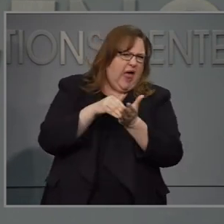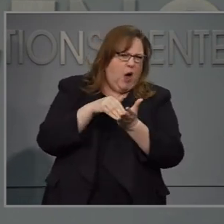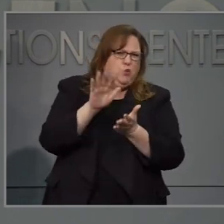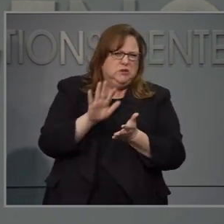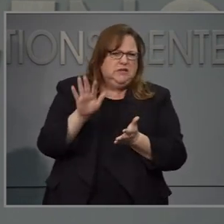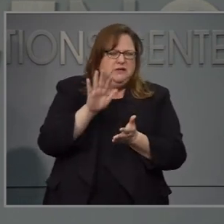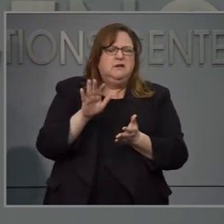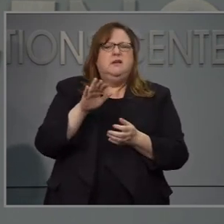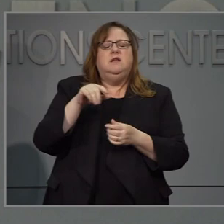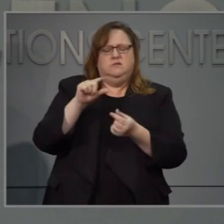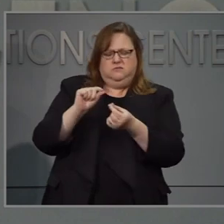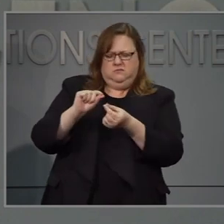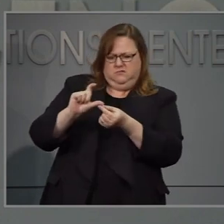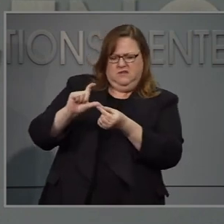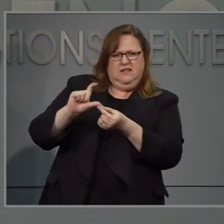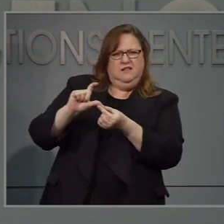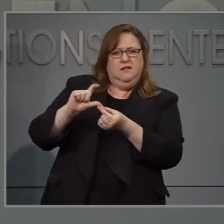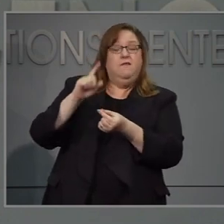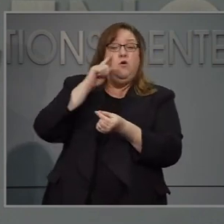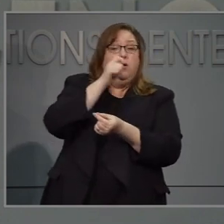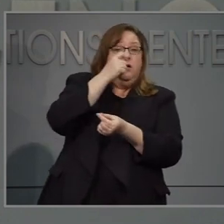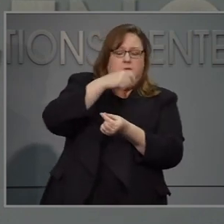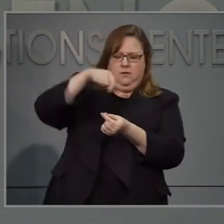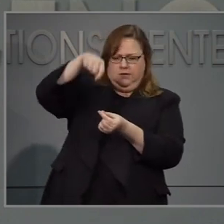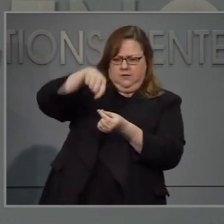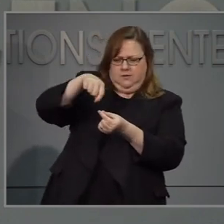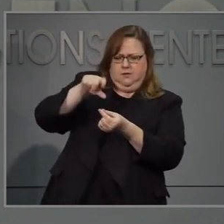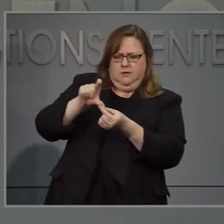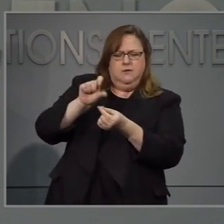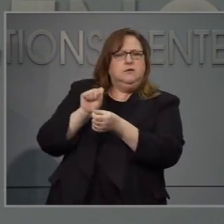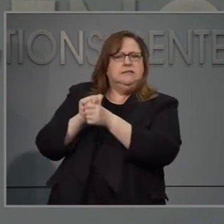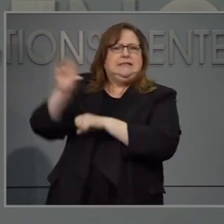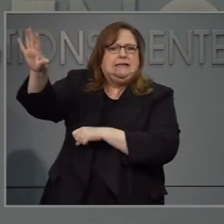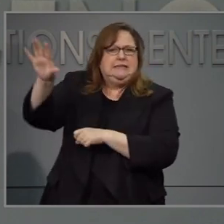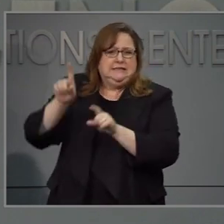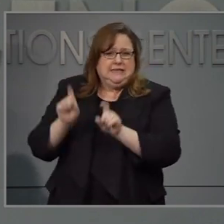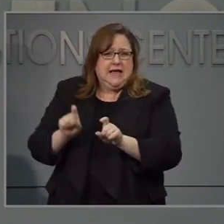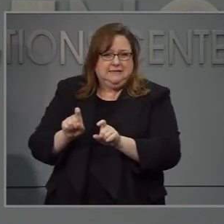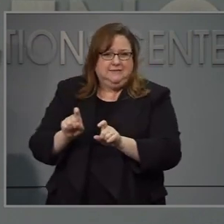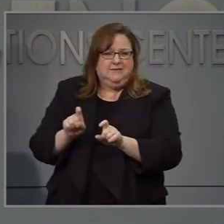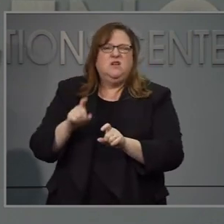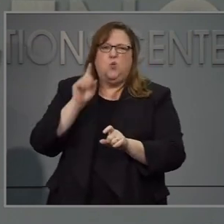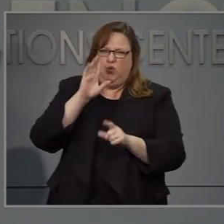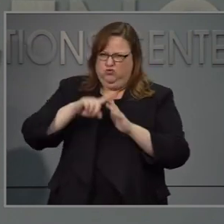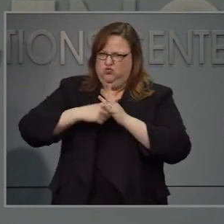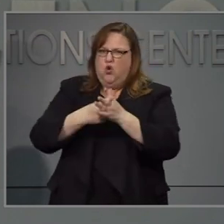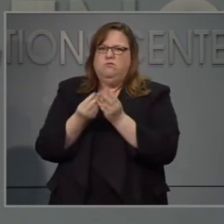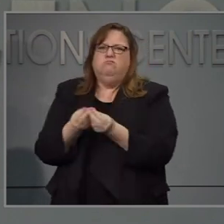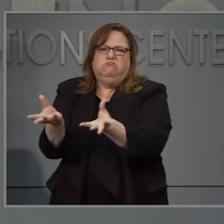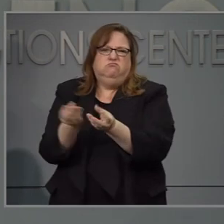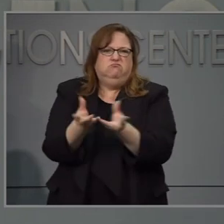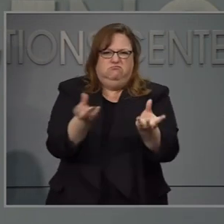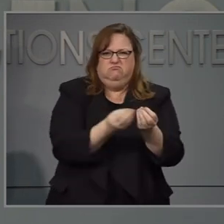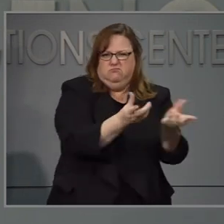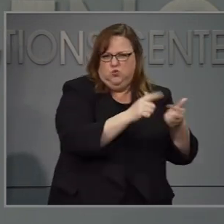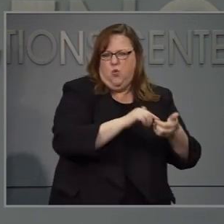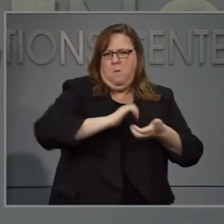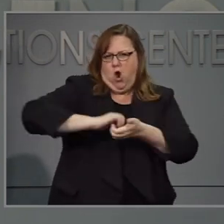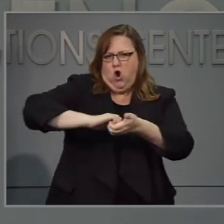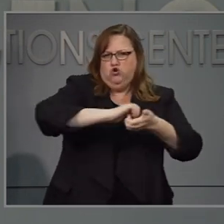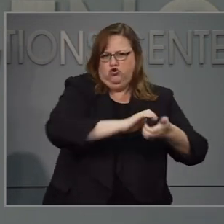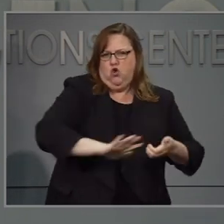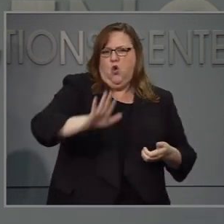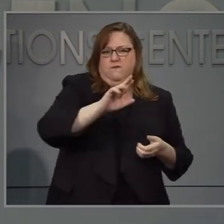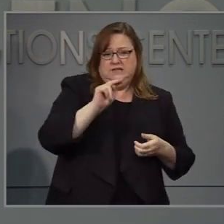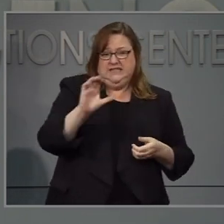entregas se esperarán semanalmente hasta junio y vamos a empezar a distribuirlas a todos nuestros aliados en todo el estado. Buena